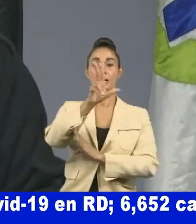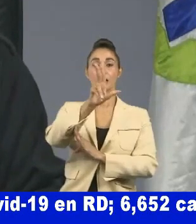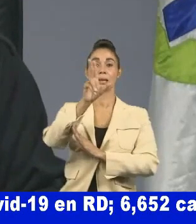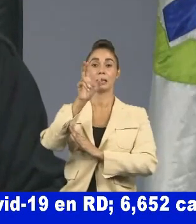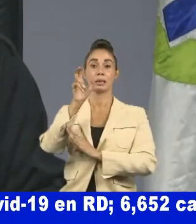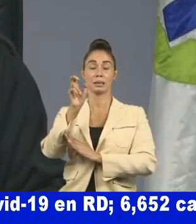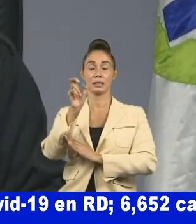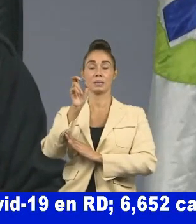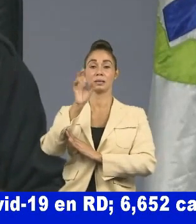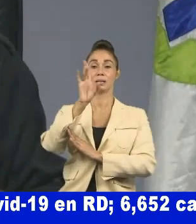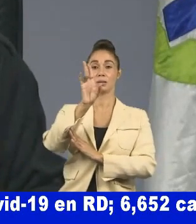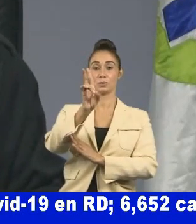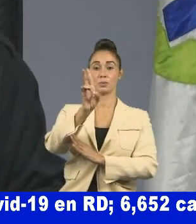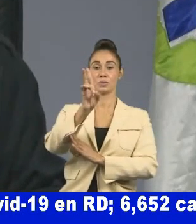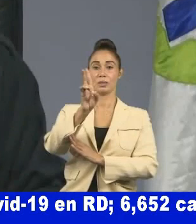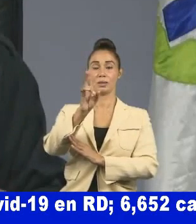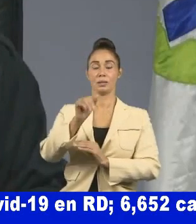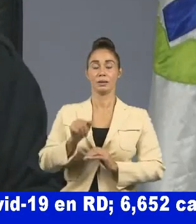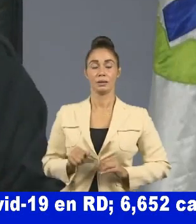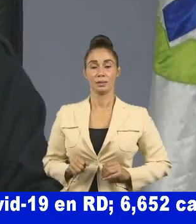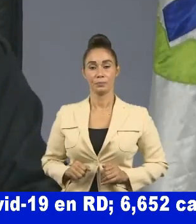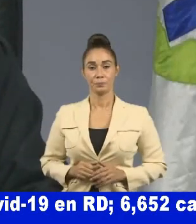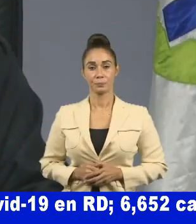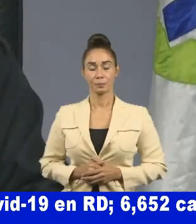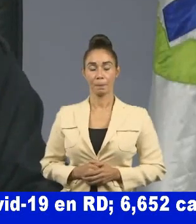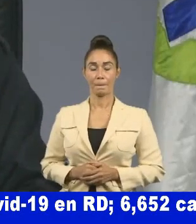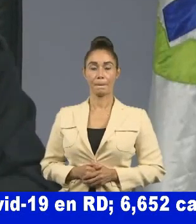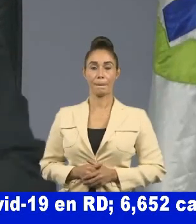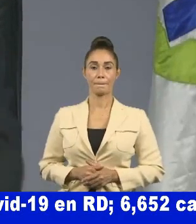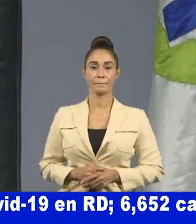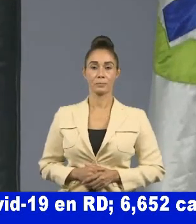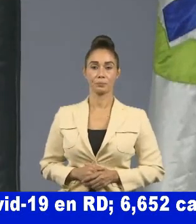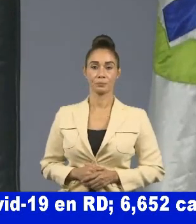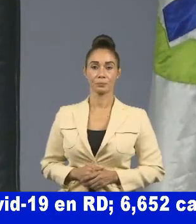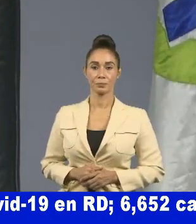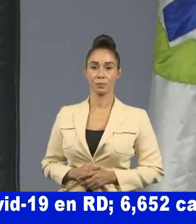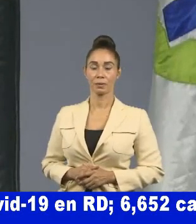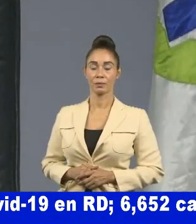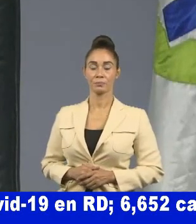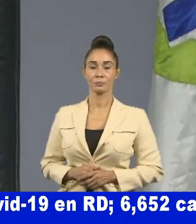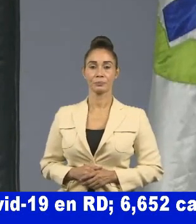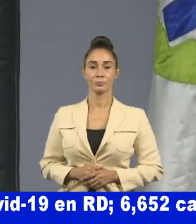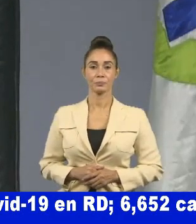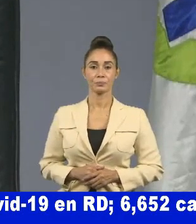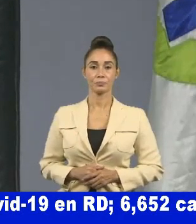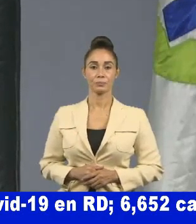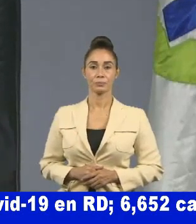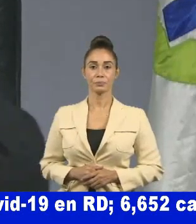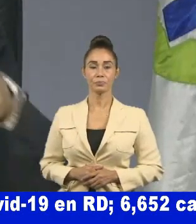307. Igualmente, informamos...